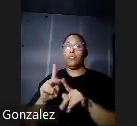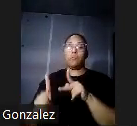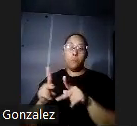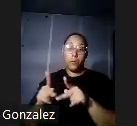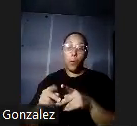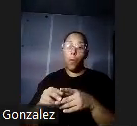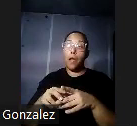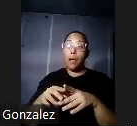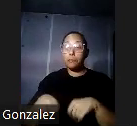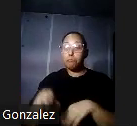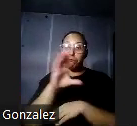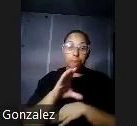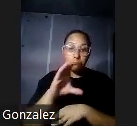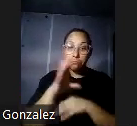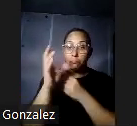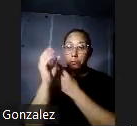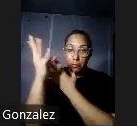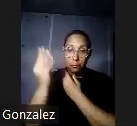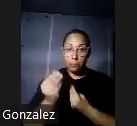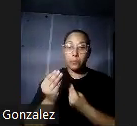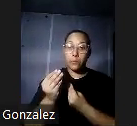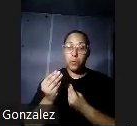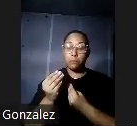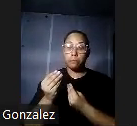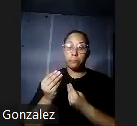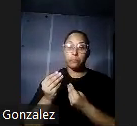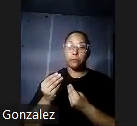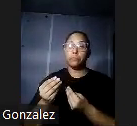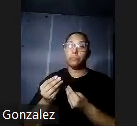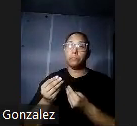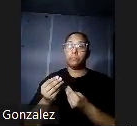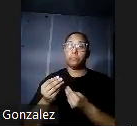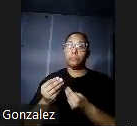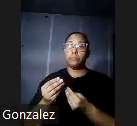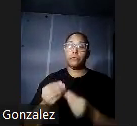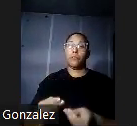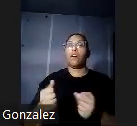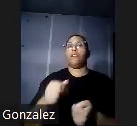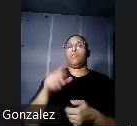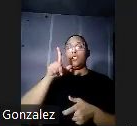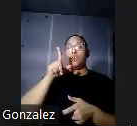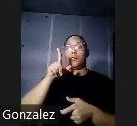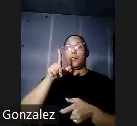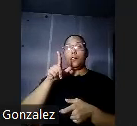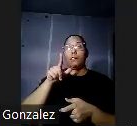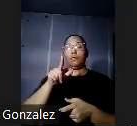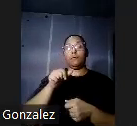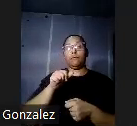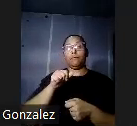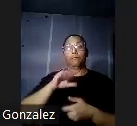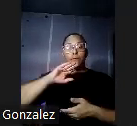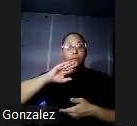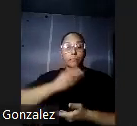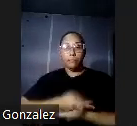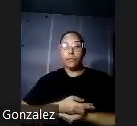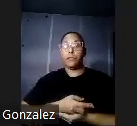investigación hay una hay una carta de una de las hijas de Ashford de Margarita donde informaba que la